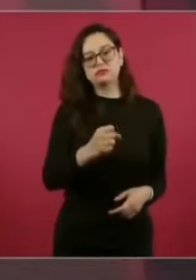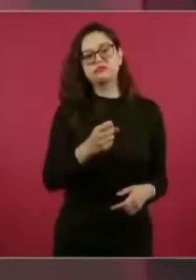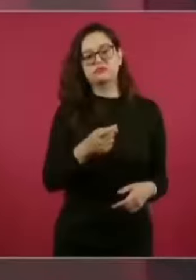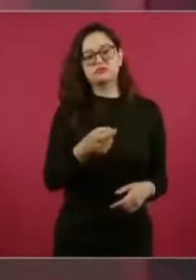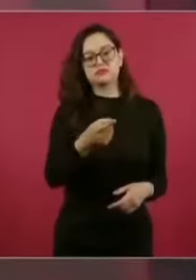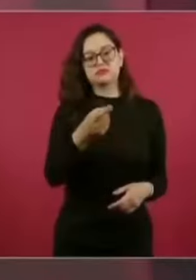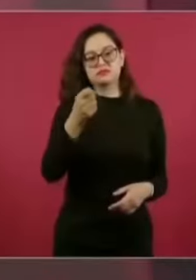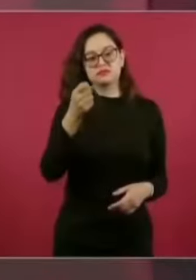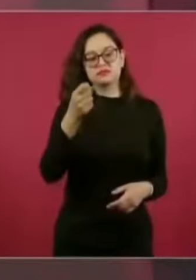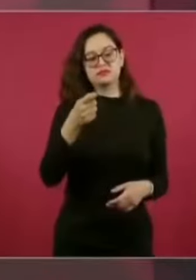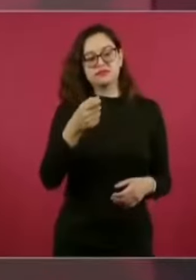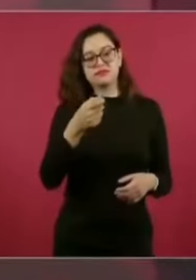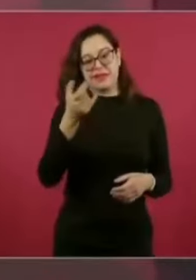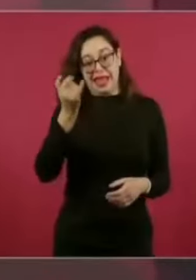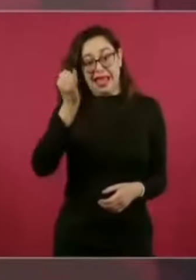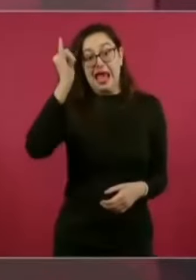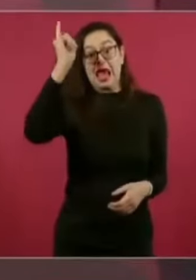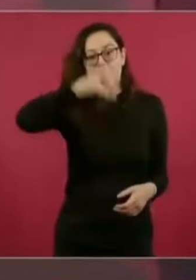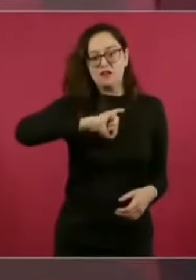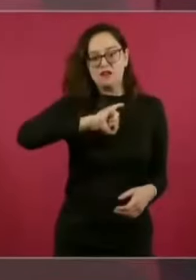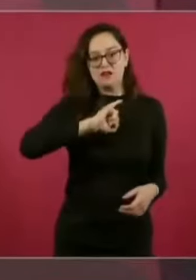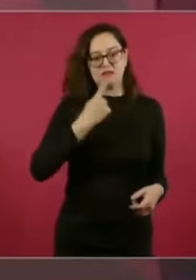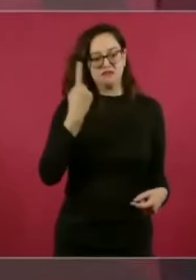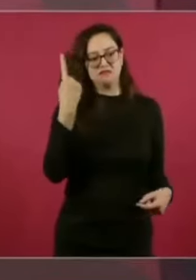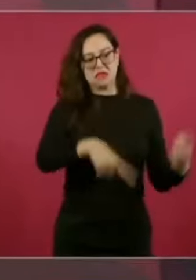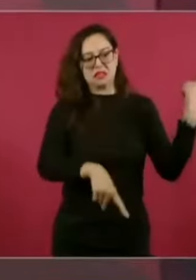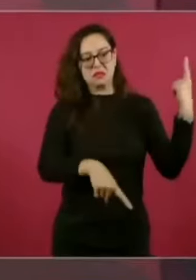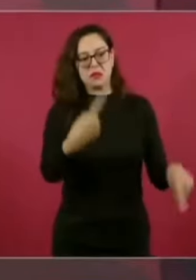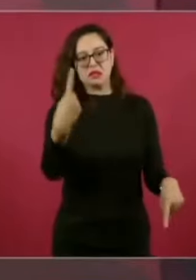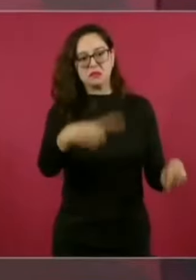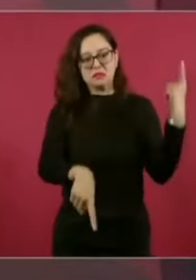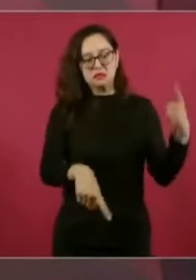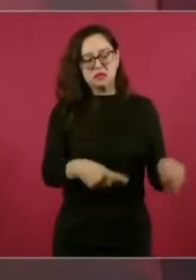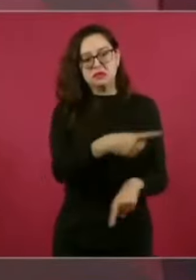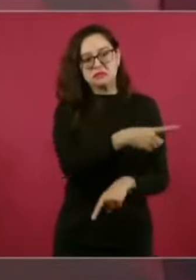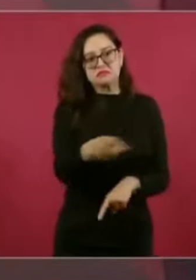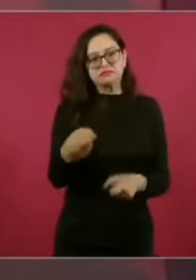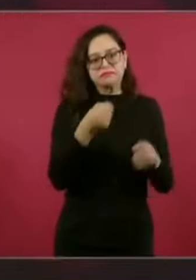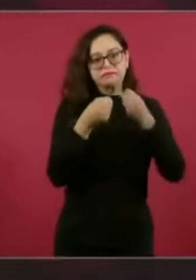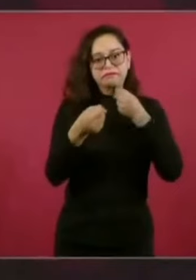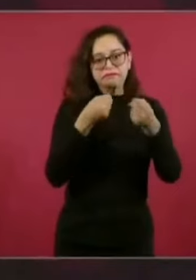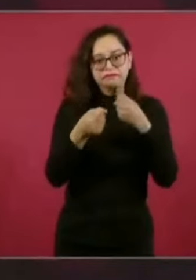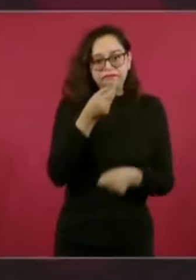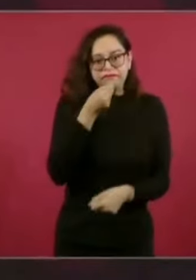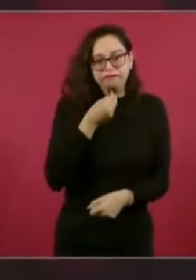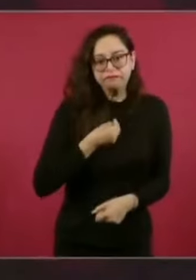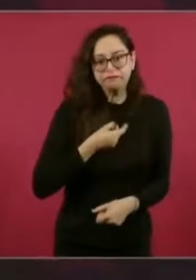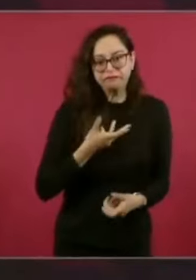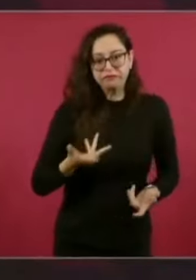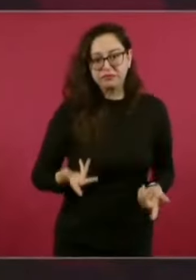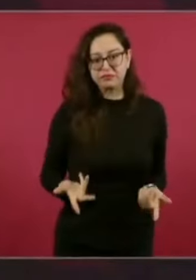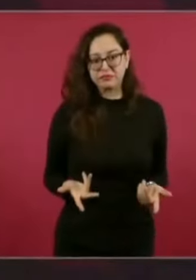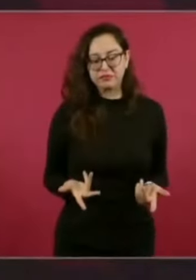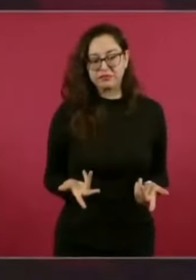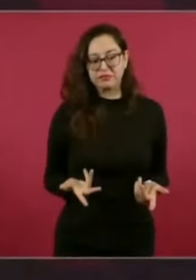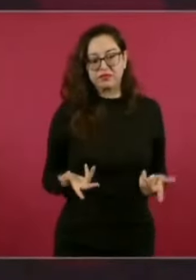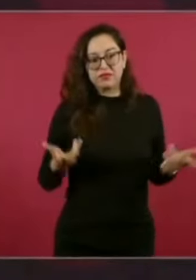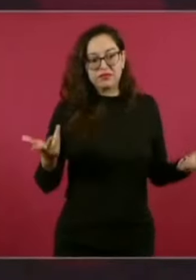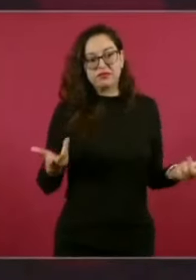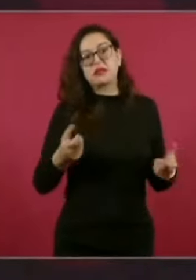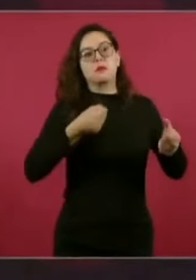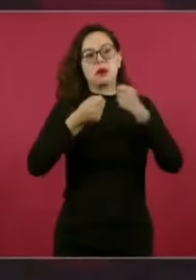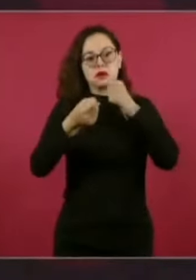porque esos no dan la cara.